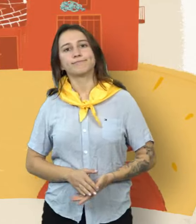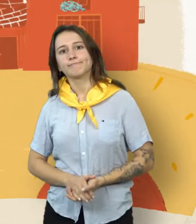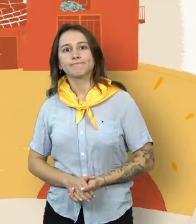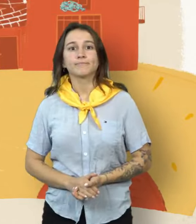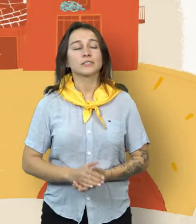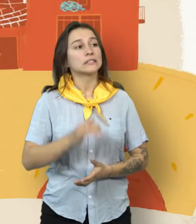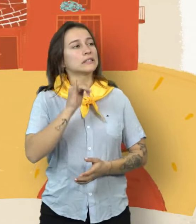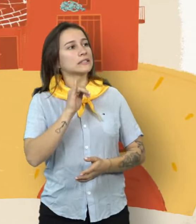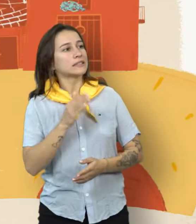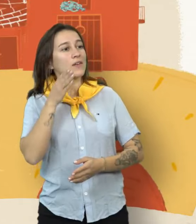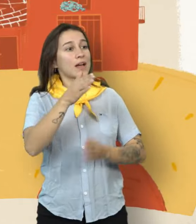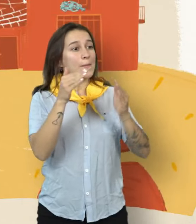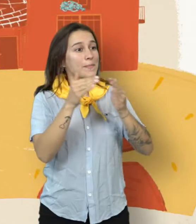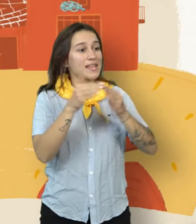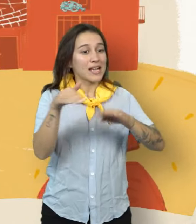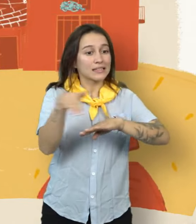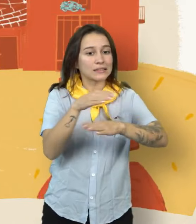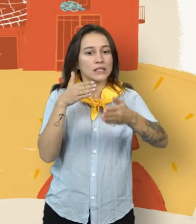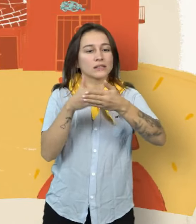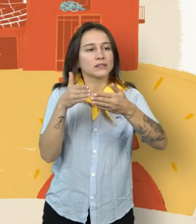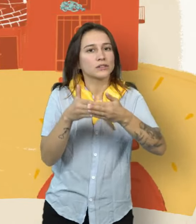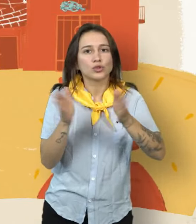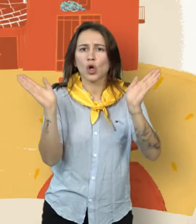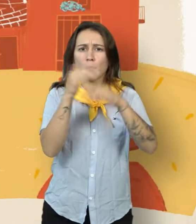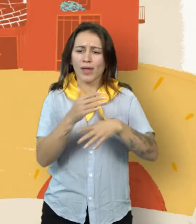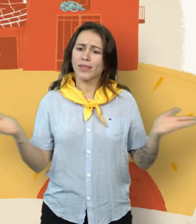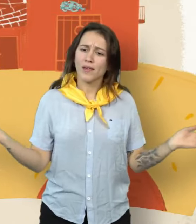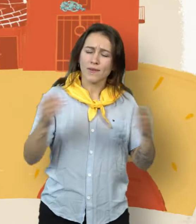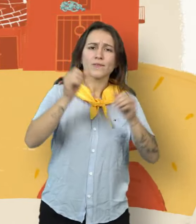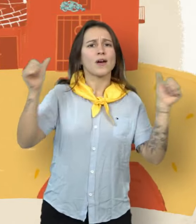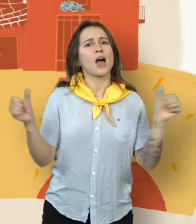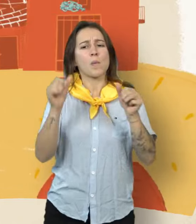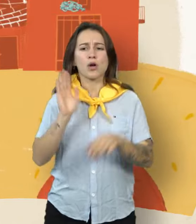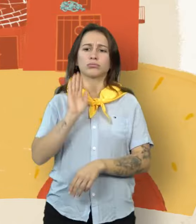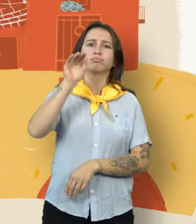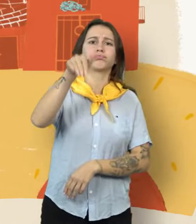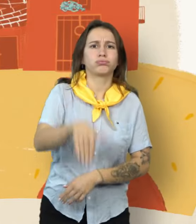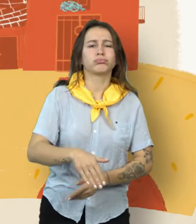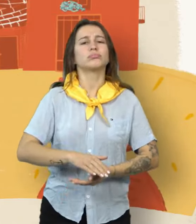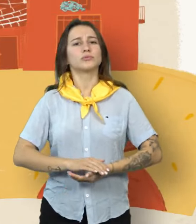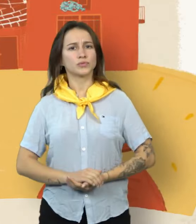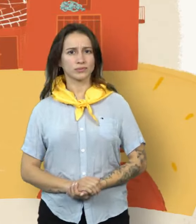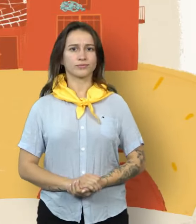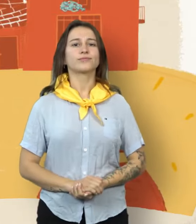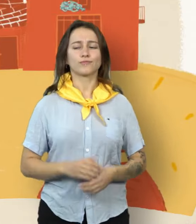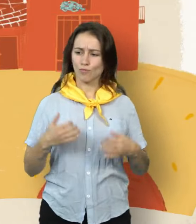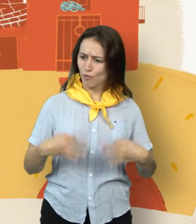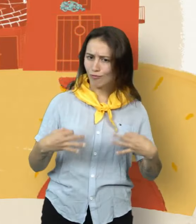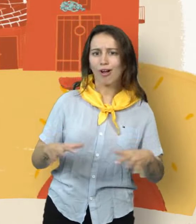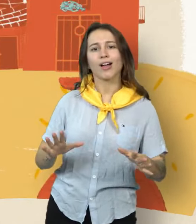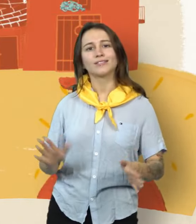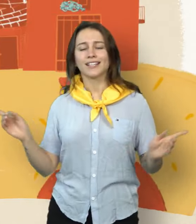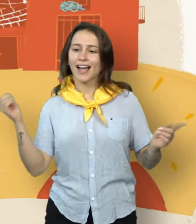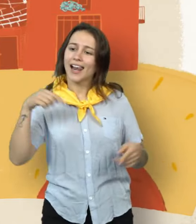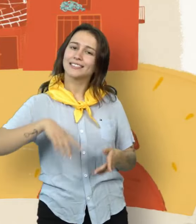Si pasa por mi vereda y la rueda se le tranca, vamos ya con el que sea a construir esa rampa. ¡Así se habla caramba!